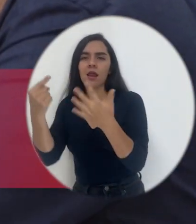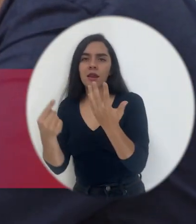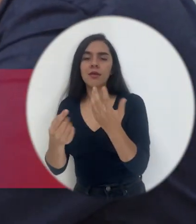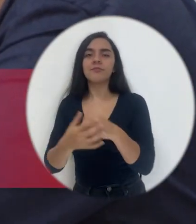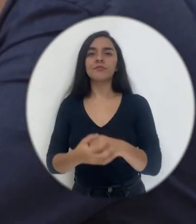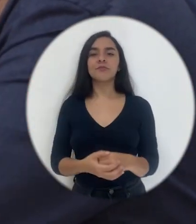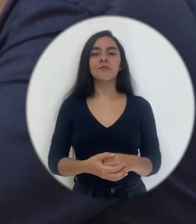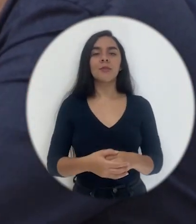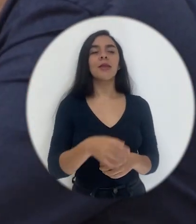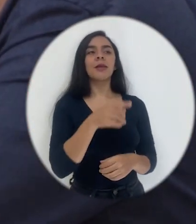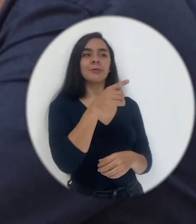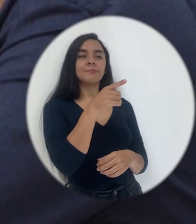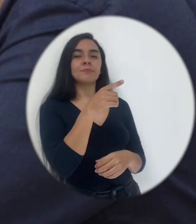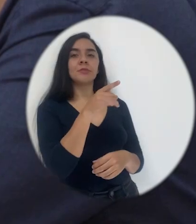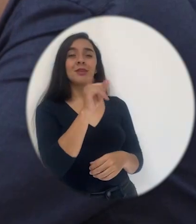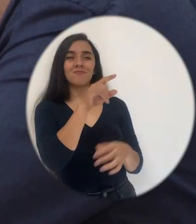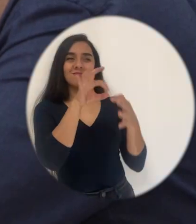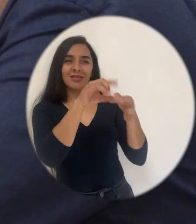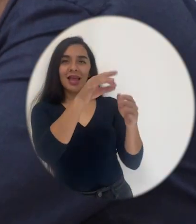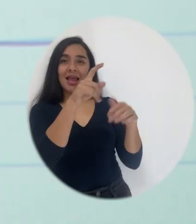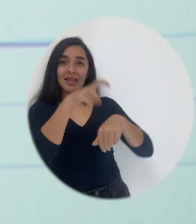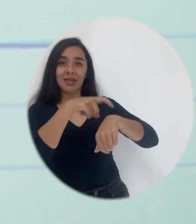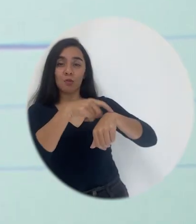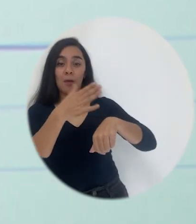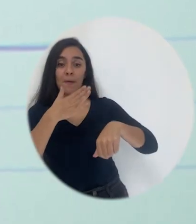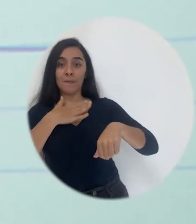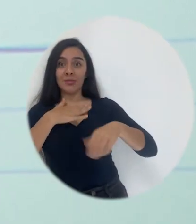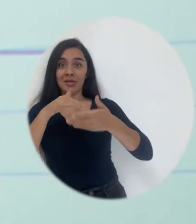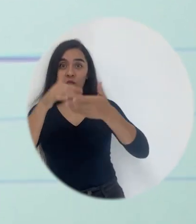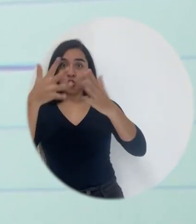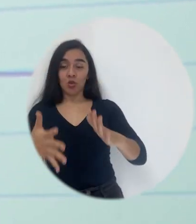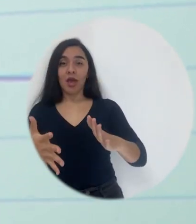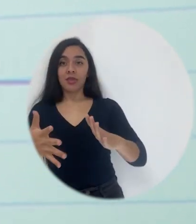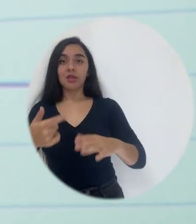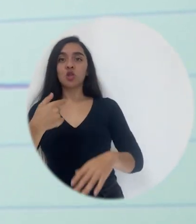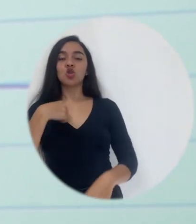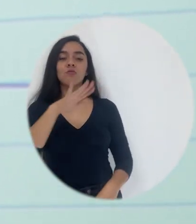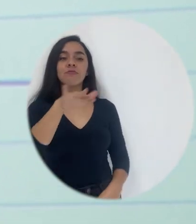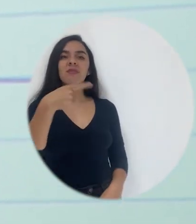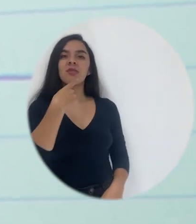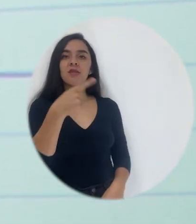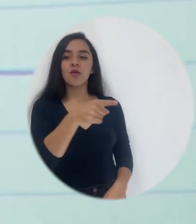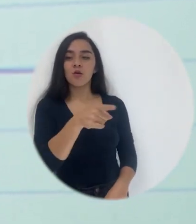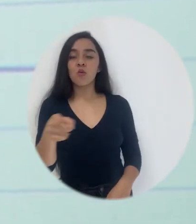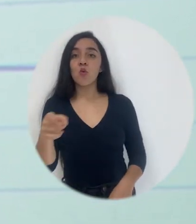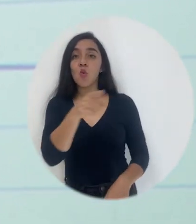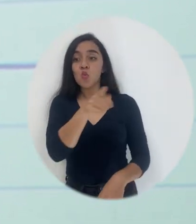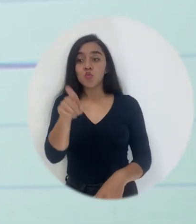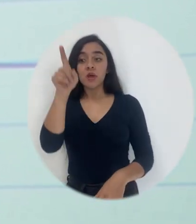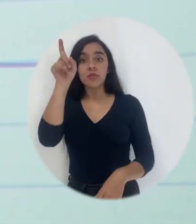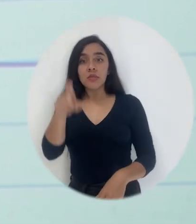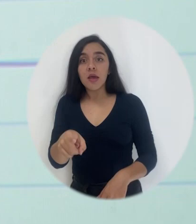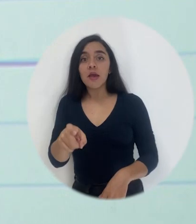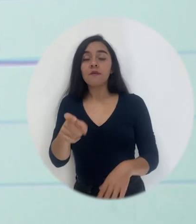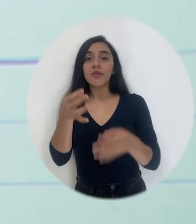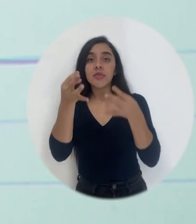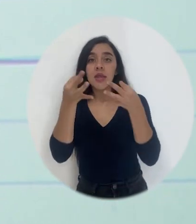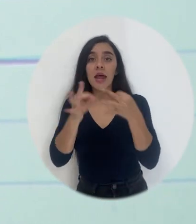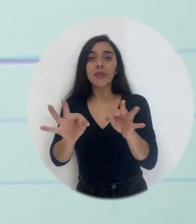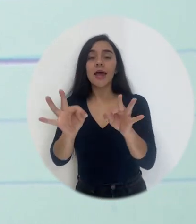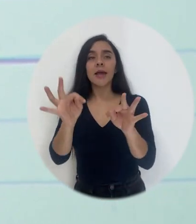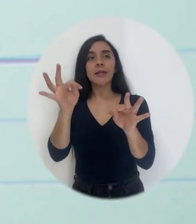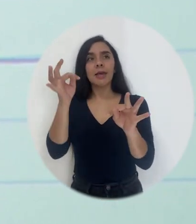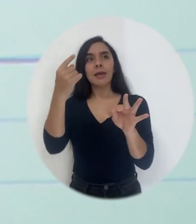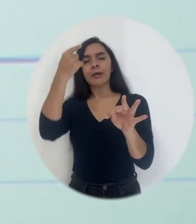por ahí. Sí. Con respecto a eso del tiempo, a mis alumnos en formación, yo les digo que tienen que tratar también como de mezclar,